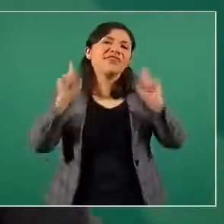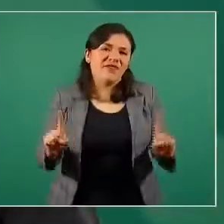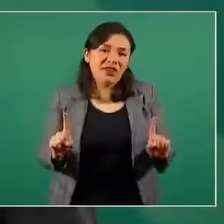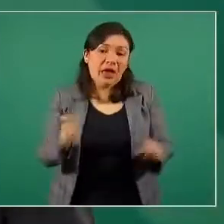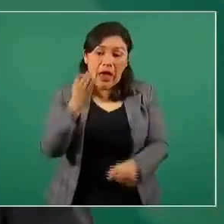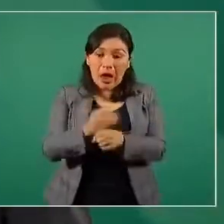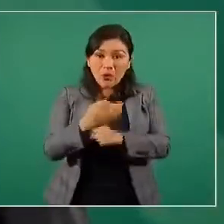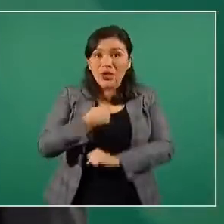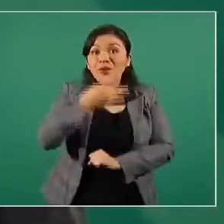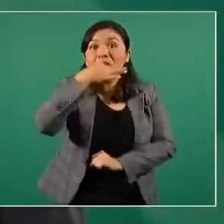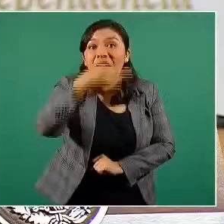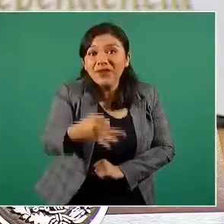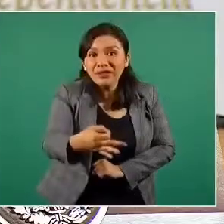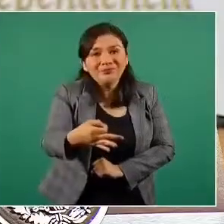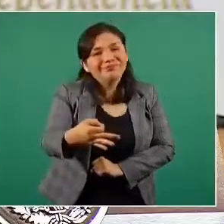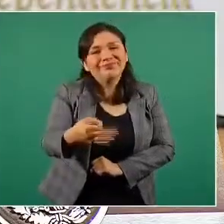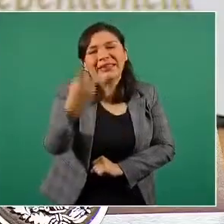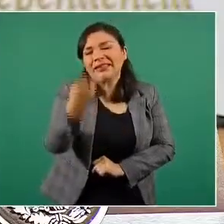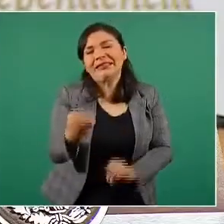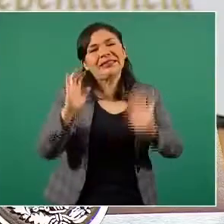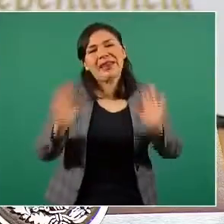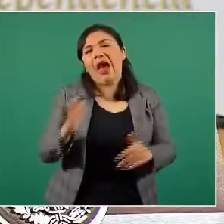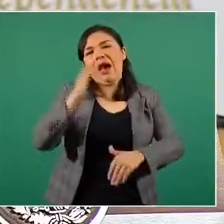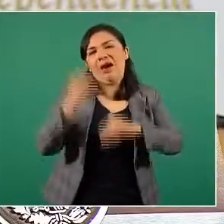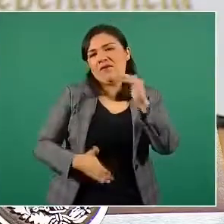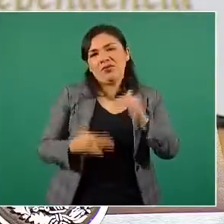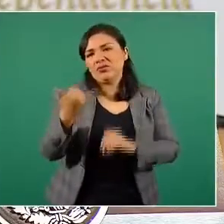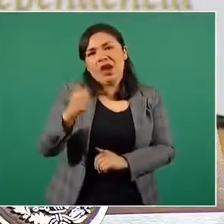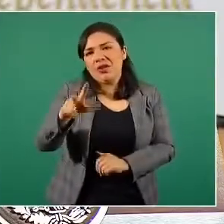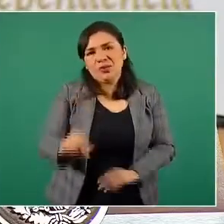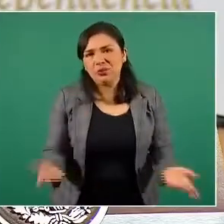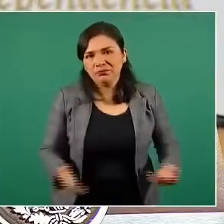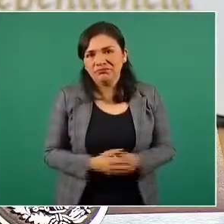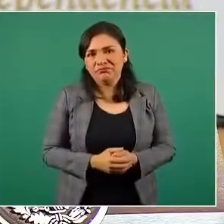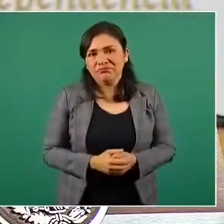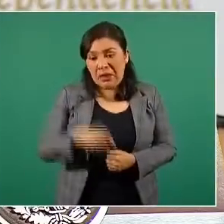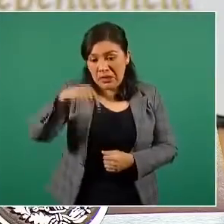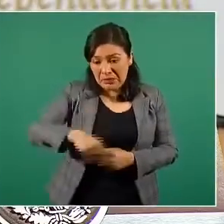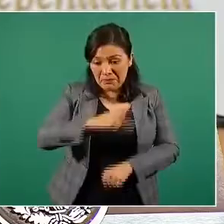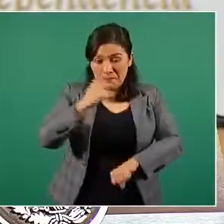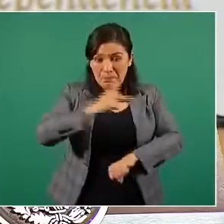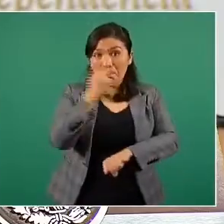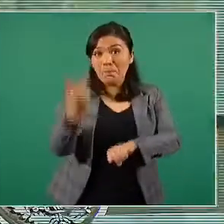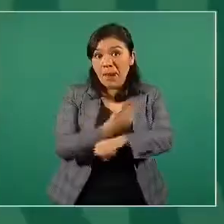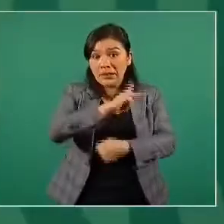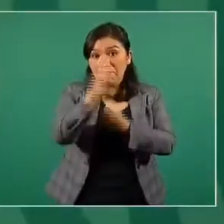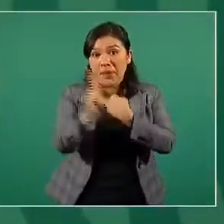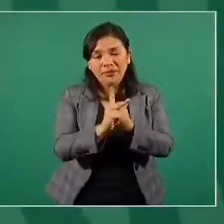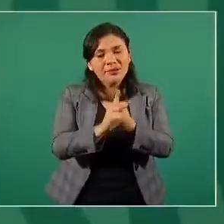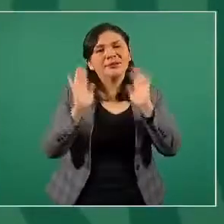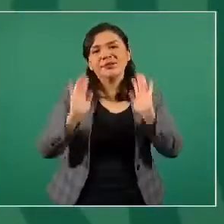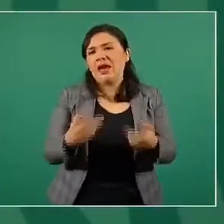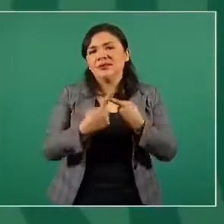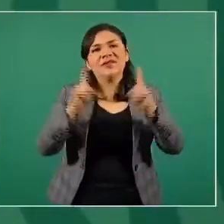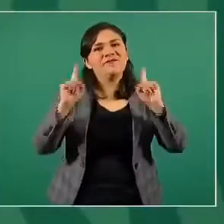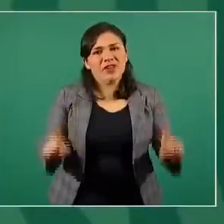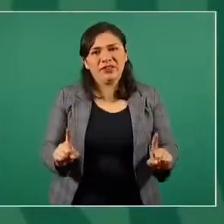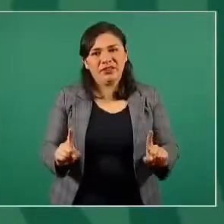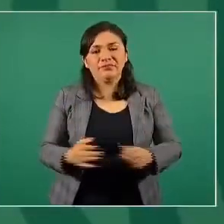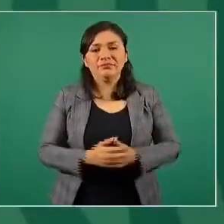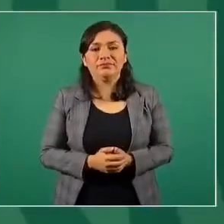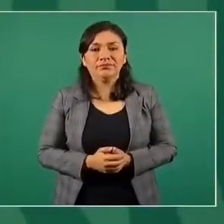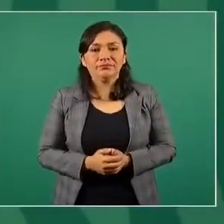Te aviso de que ya no es eso lo que sucede en el país. El presidente de México